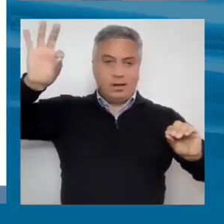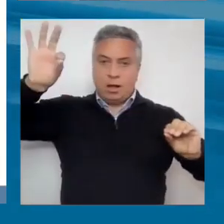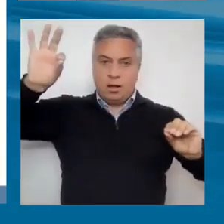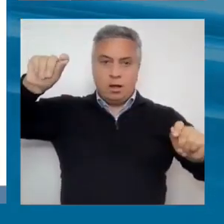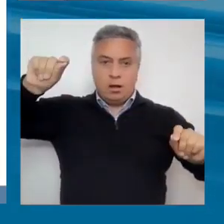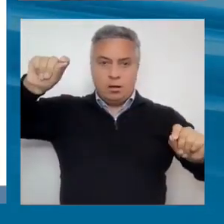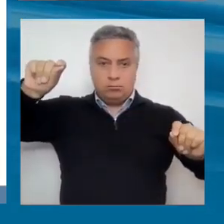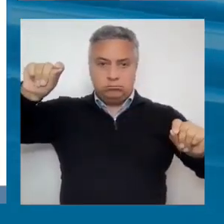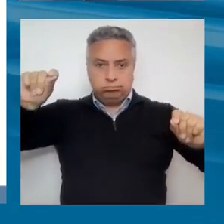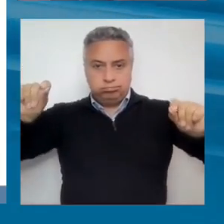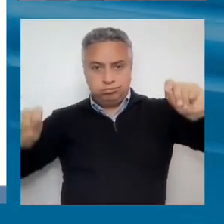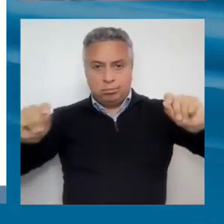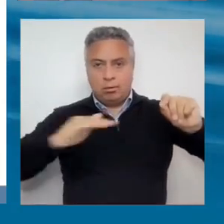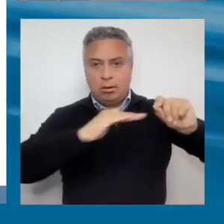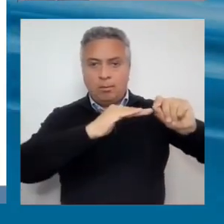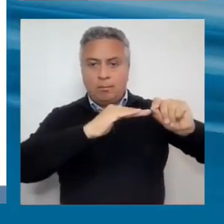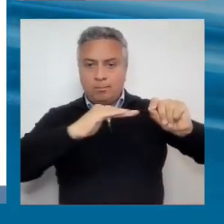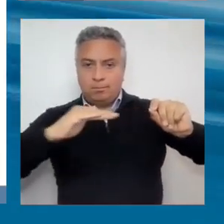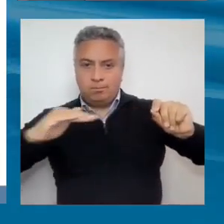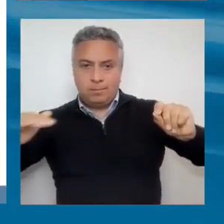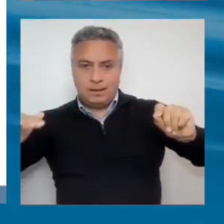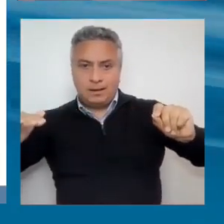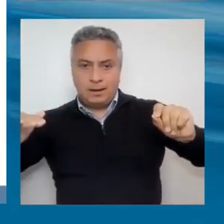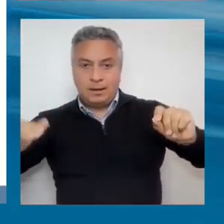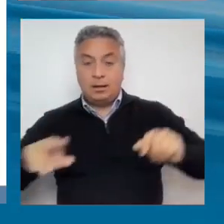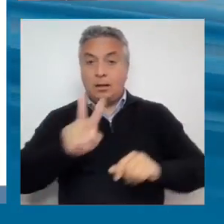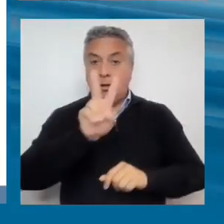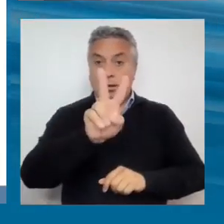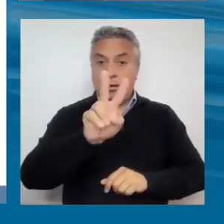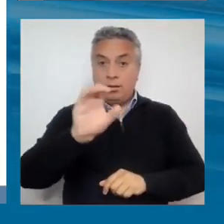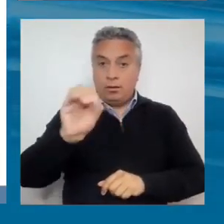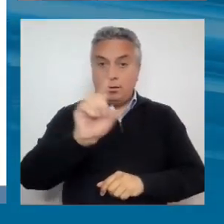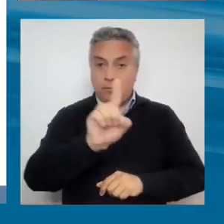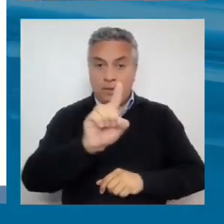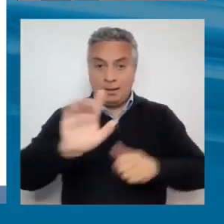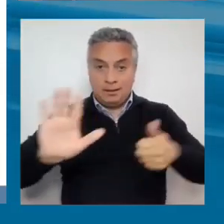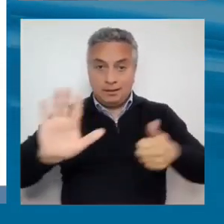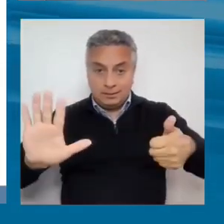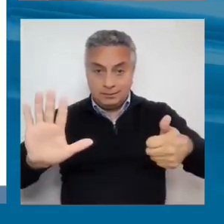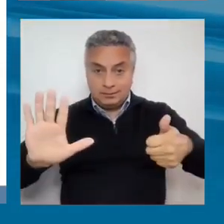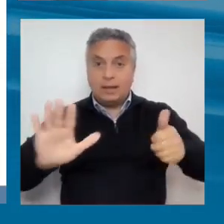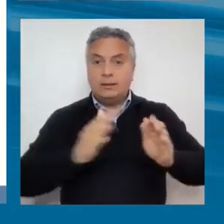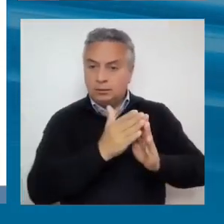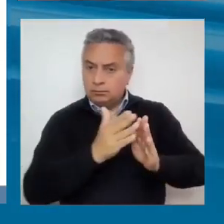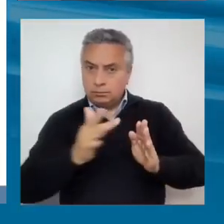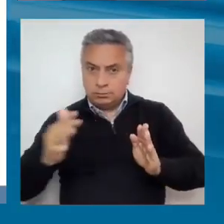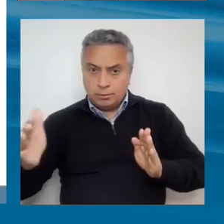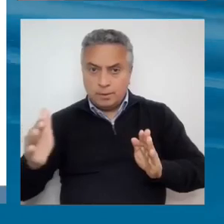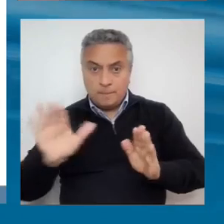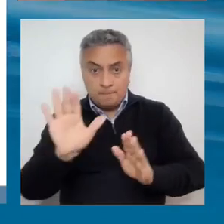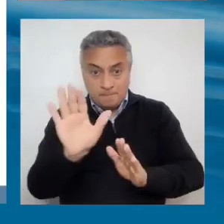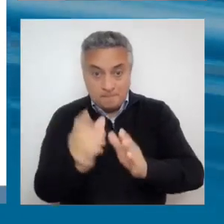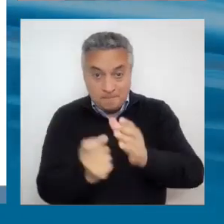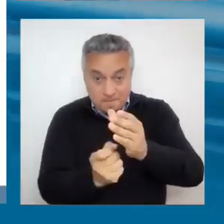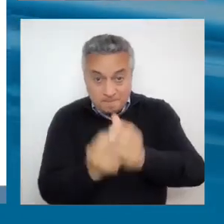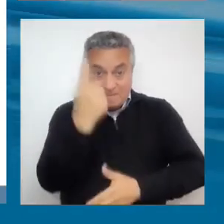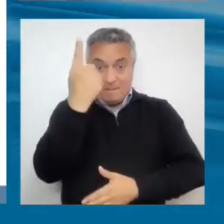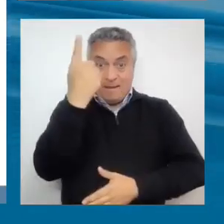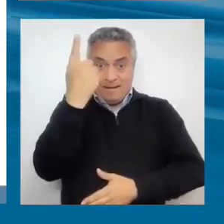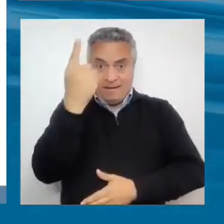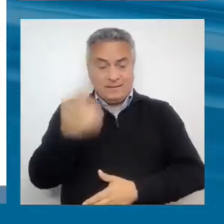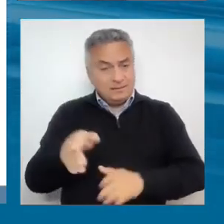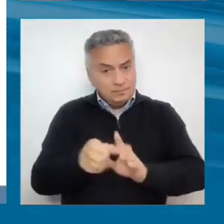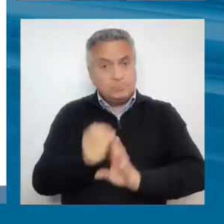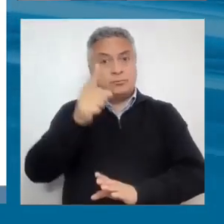inflexión alrededor del 2016 cuando por primera vez, por lo menos desde que están esas estadísticas, la